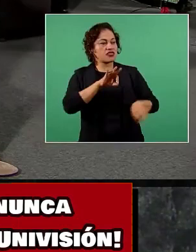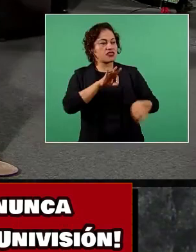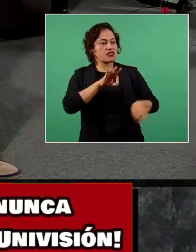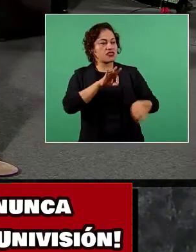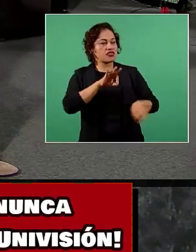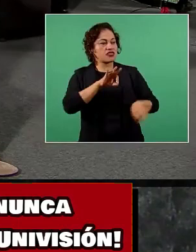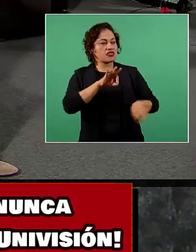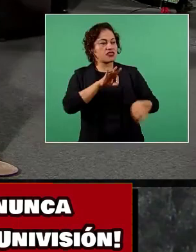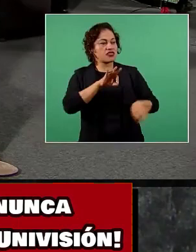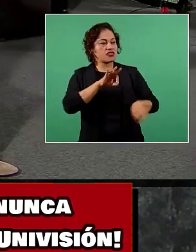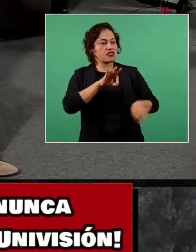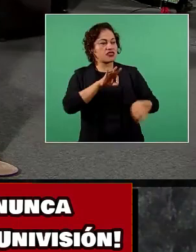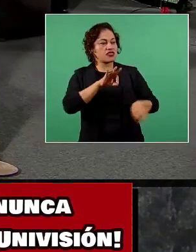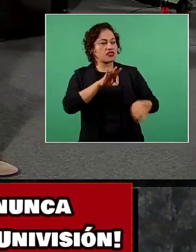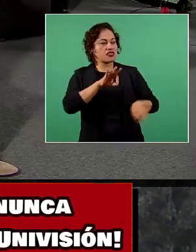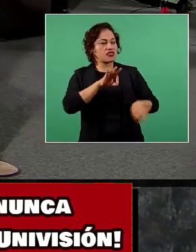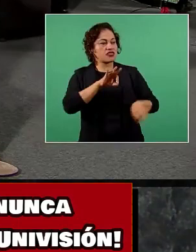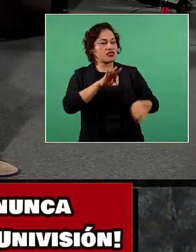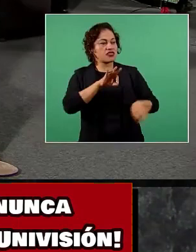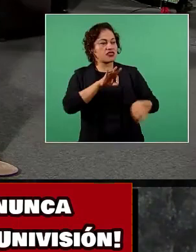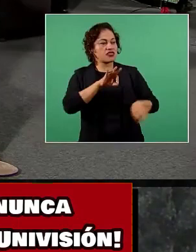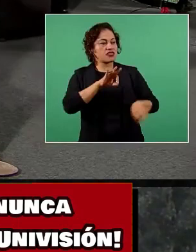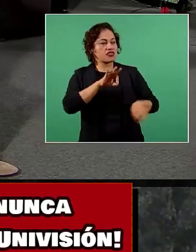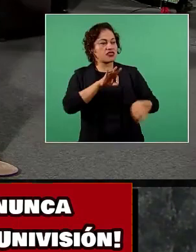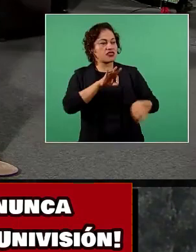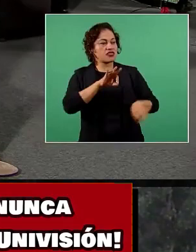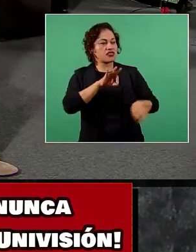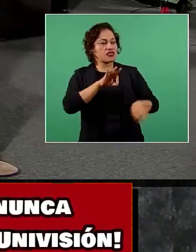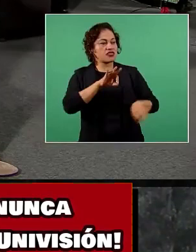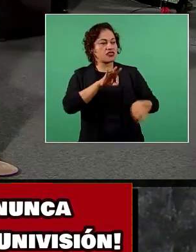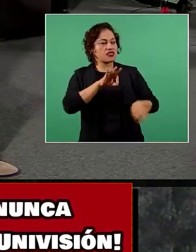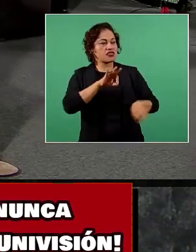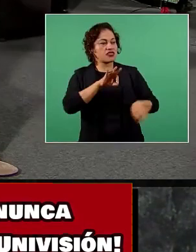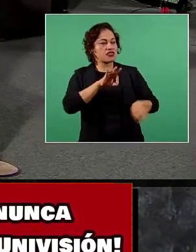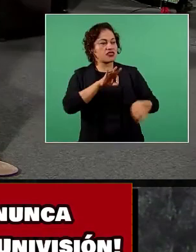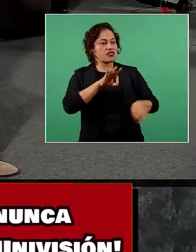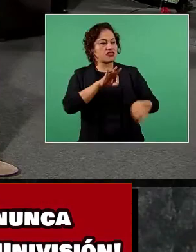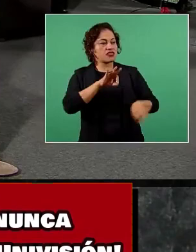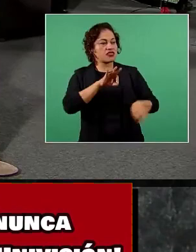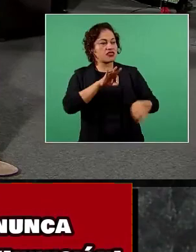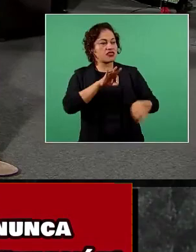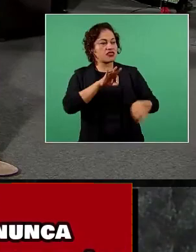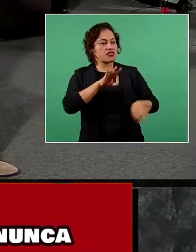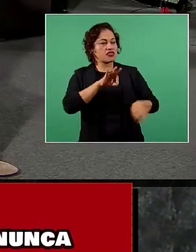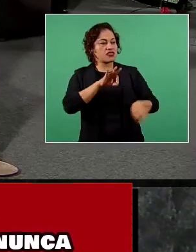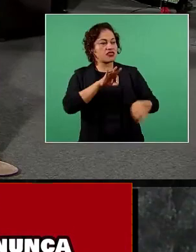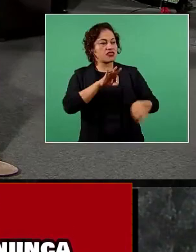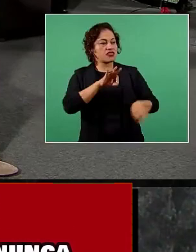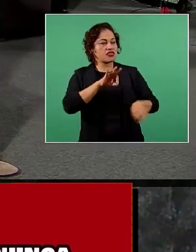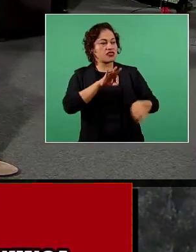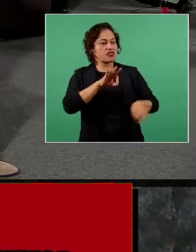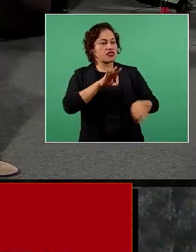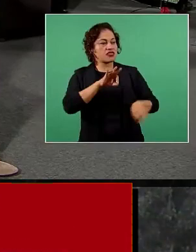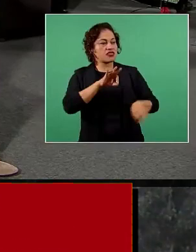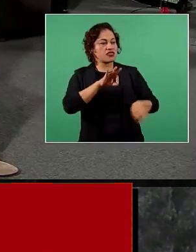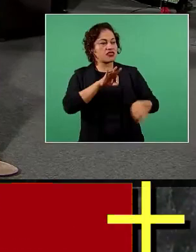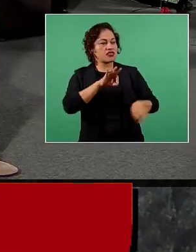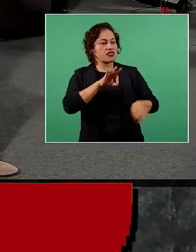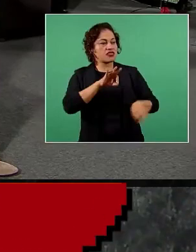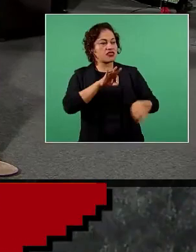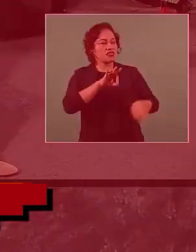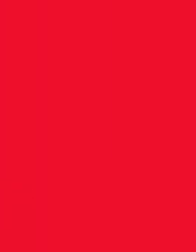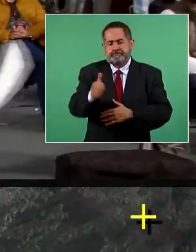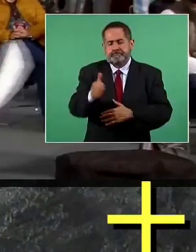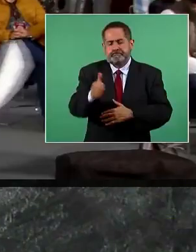desde el sexenio de Vicente Fox, aumentó el PRIAN con Felipe Calderón y le heredó a AMLO el PRIAN con Enrique Peña Nieto.